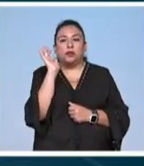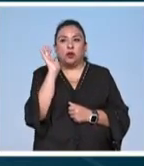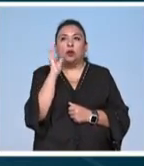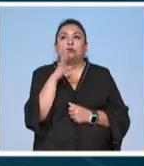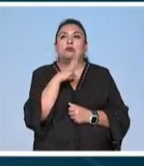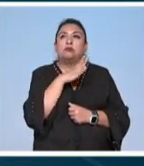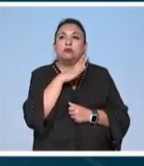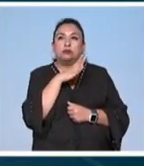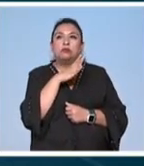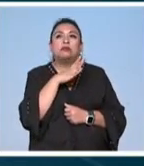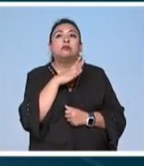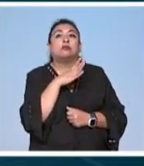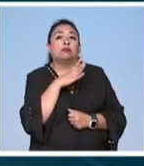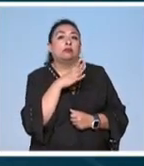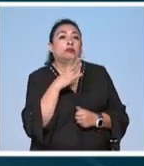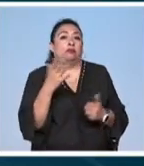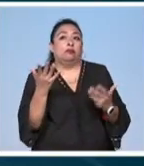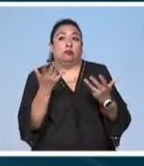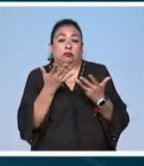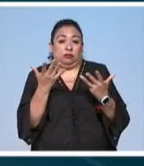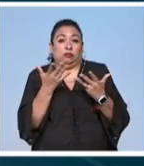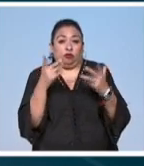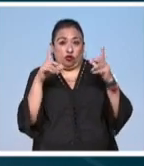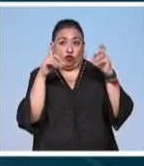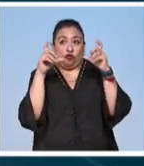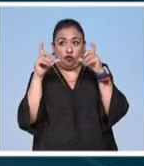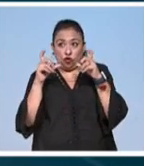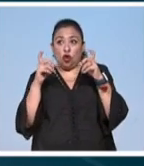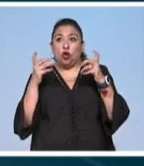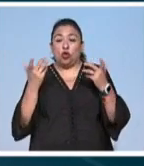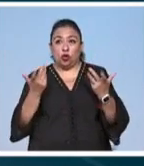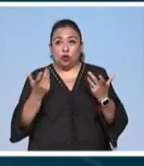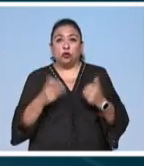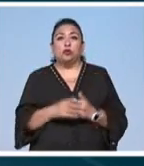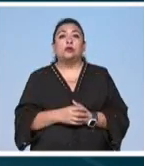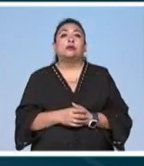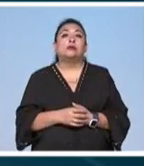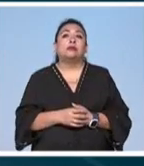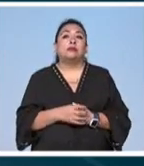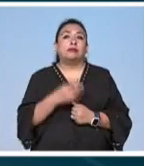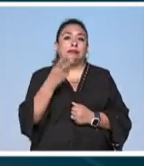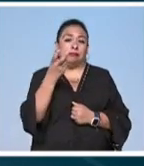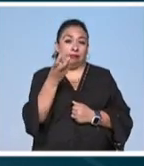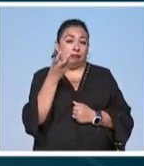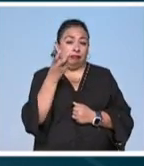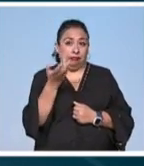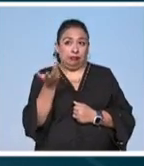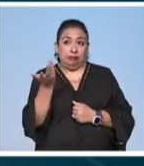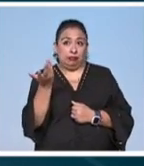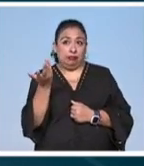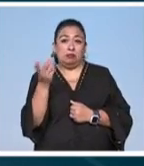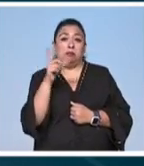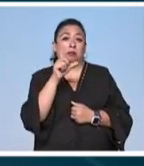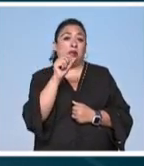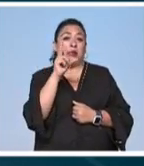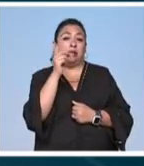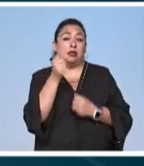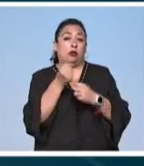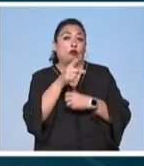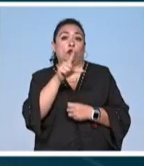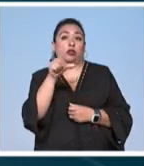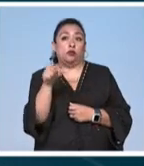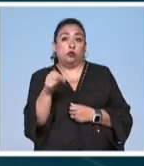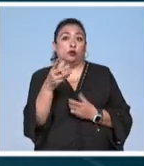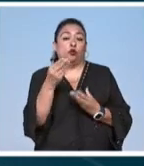digamos haciendo una acción fotográfica cosa que 20, 30 años después